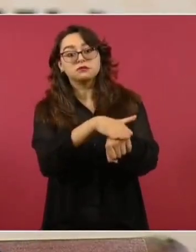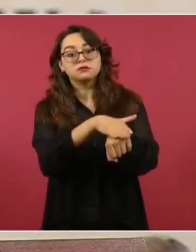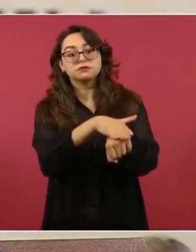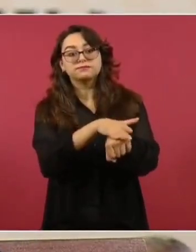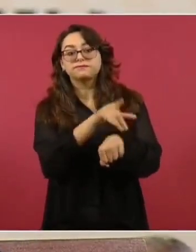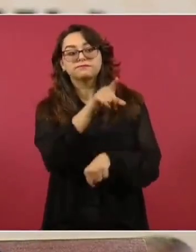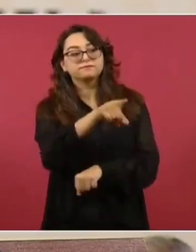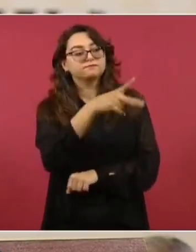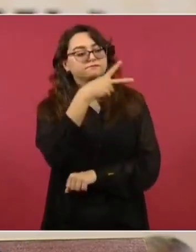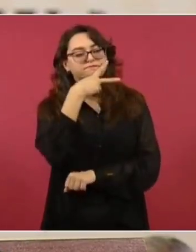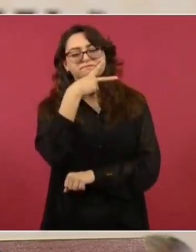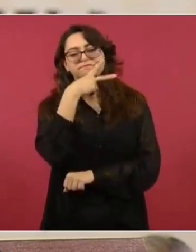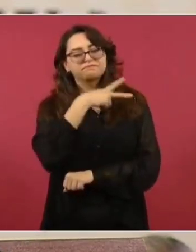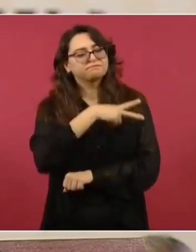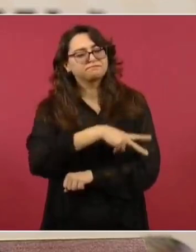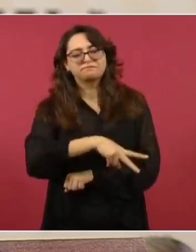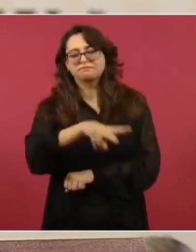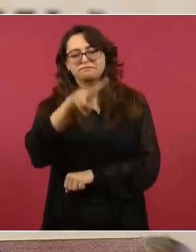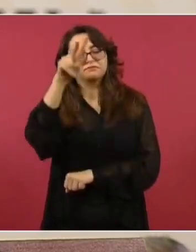profundamente ignorante.